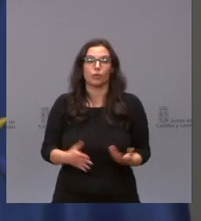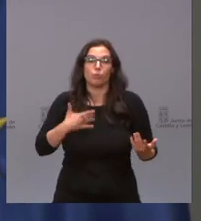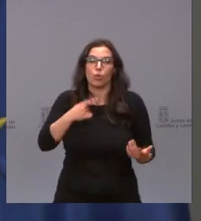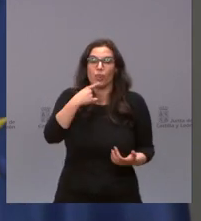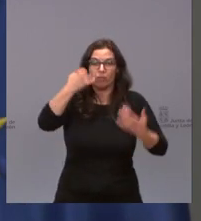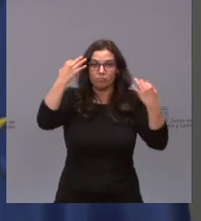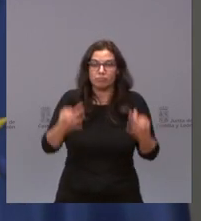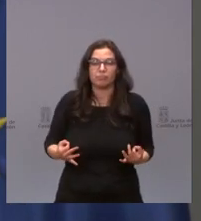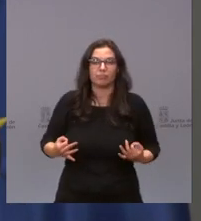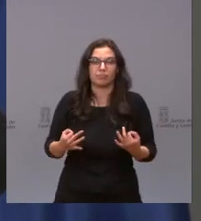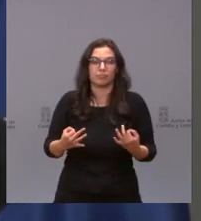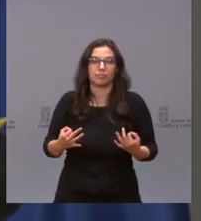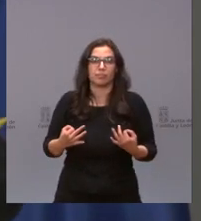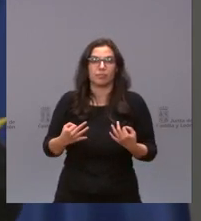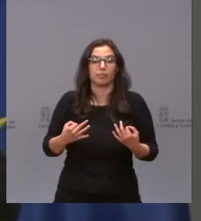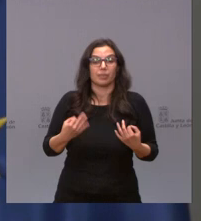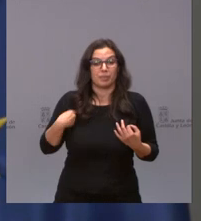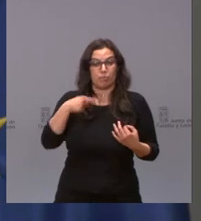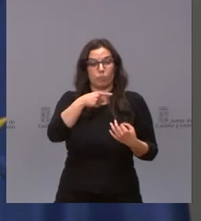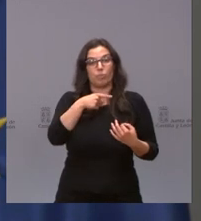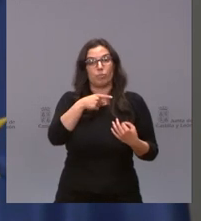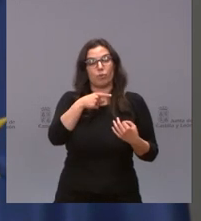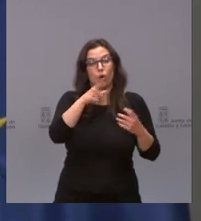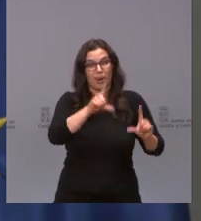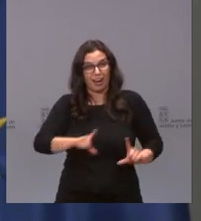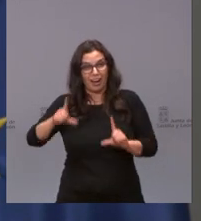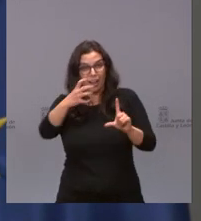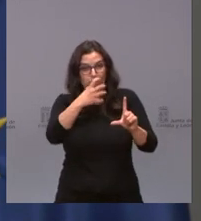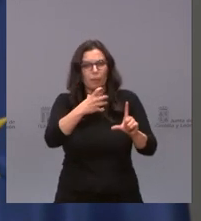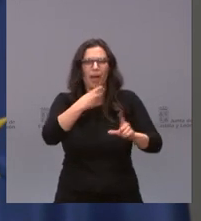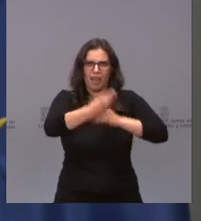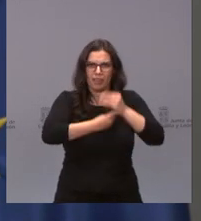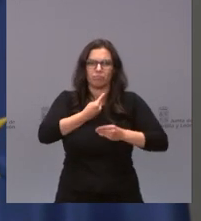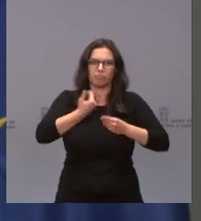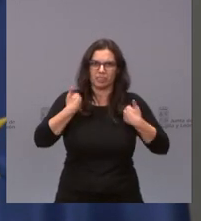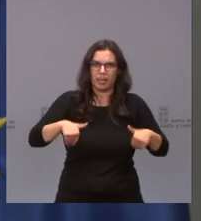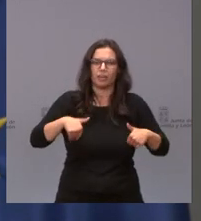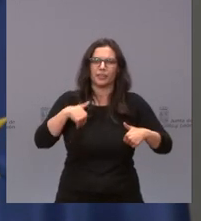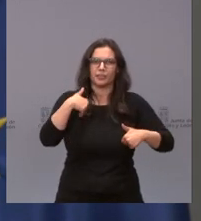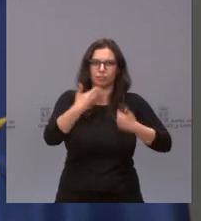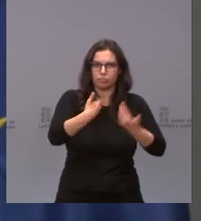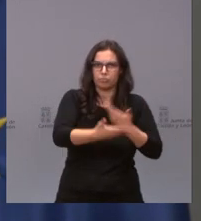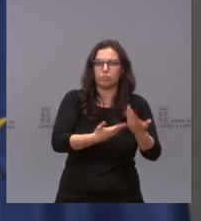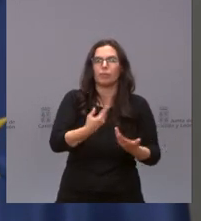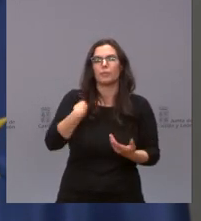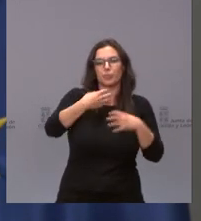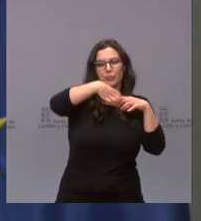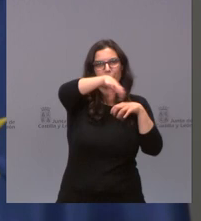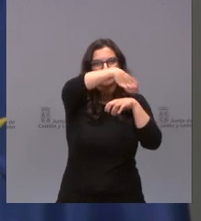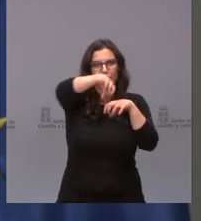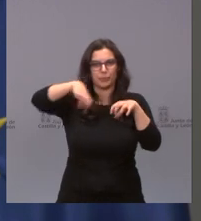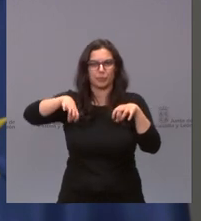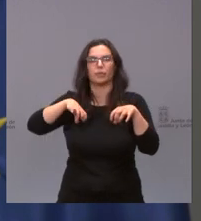que la radioterapia va a ser impulsada porque ya lo estamos haciendo es decir el mapa de una de satélites ya está aprobado la